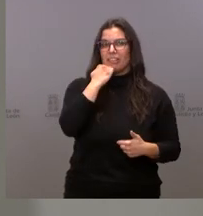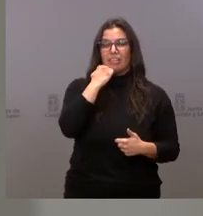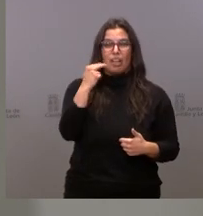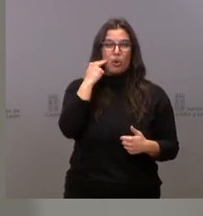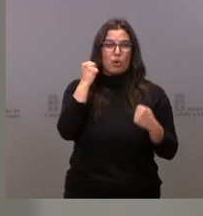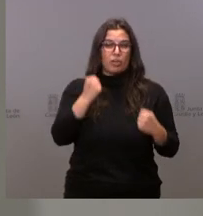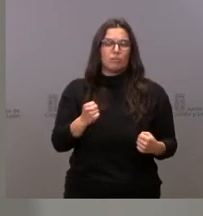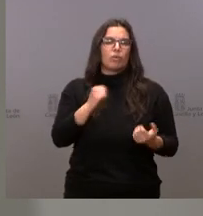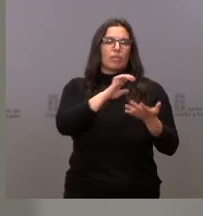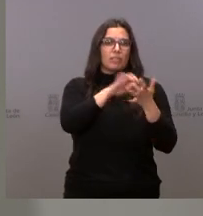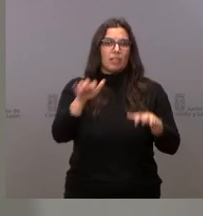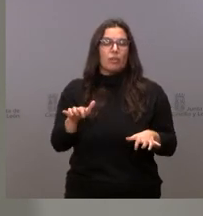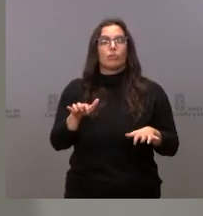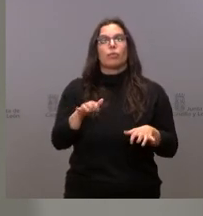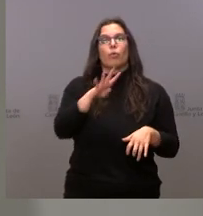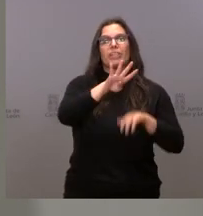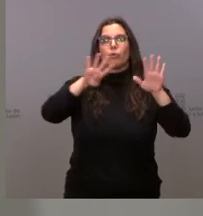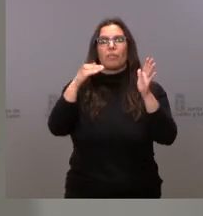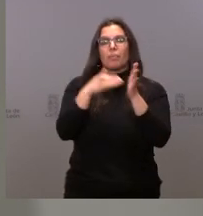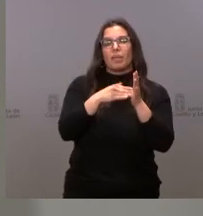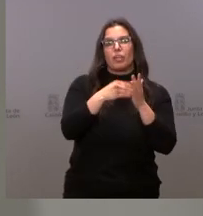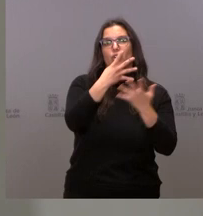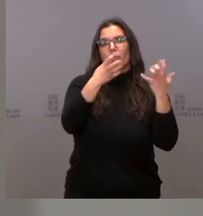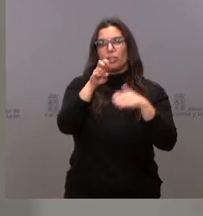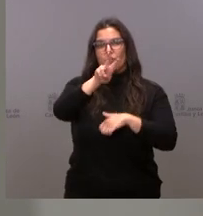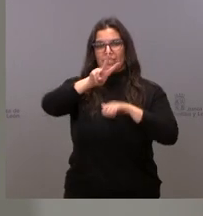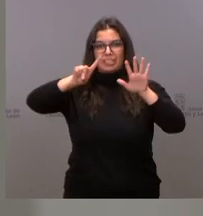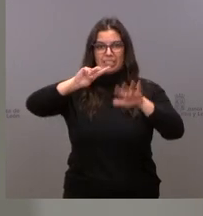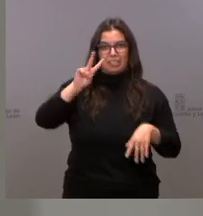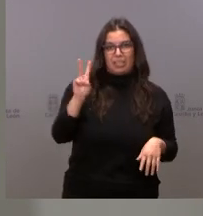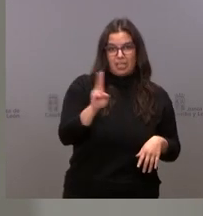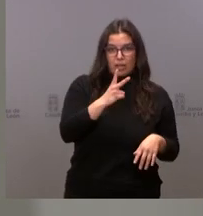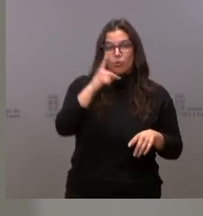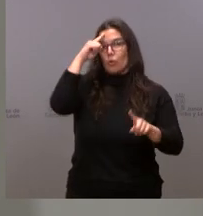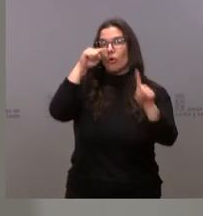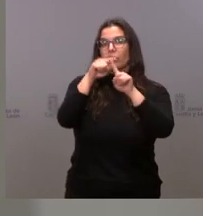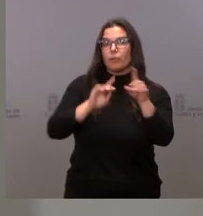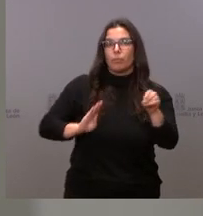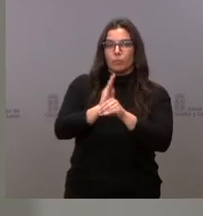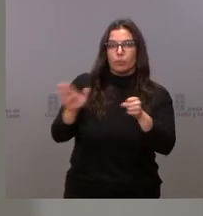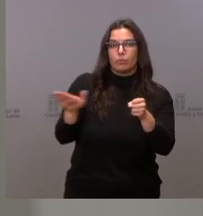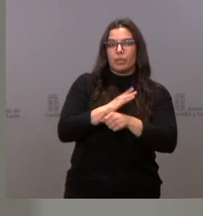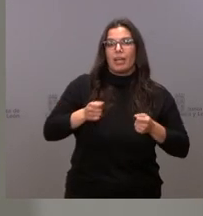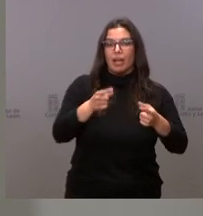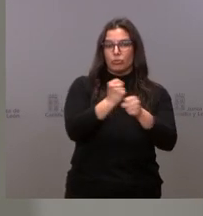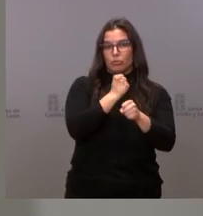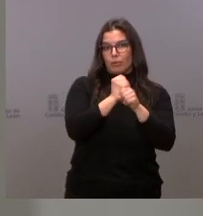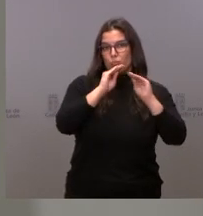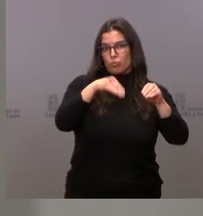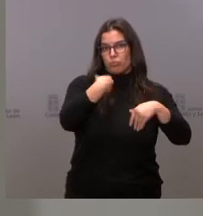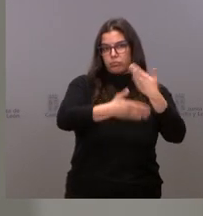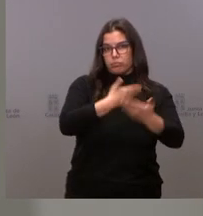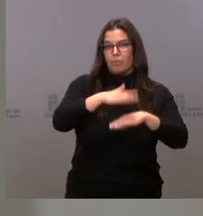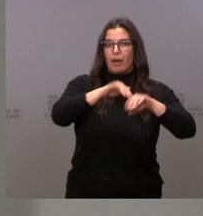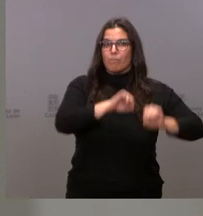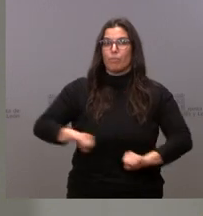una cuantía de 49.926 euros que tiene por objeto financiar los gastos derivados de su actividad en favor de